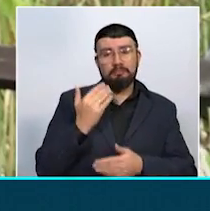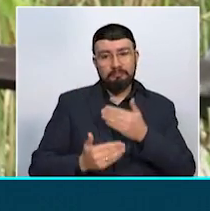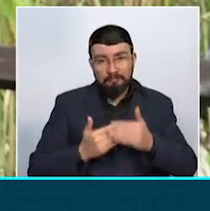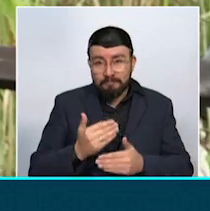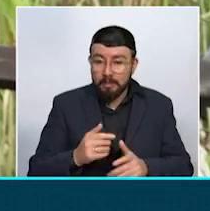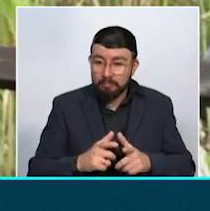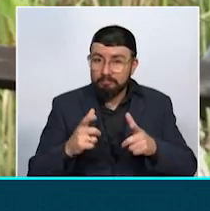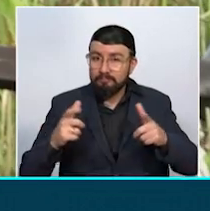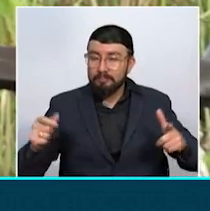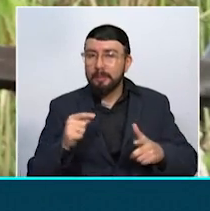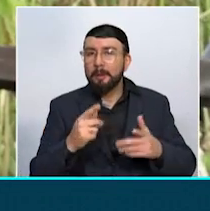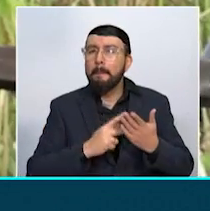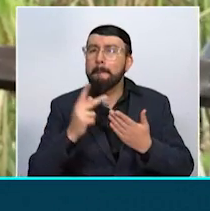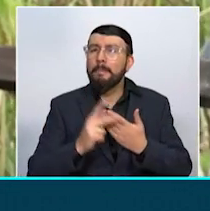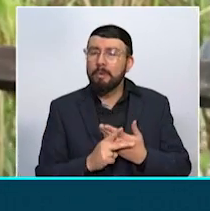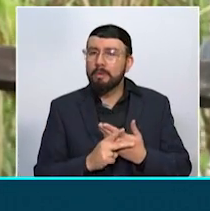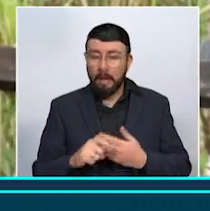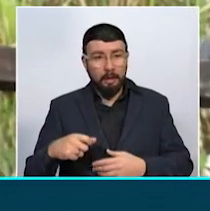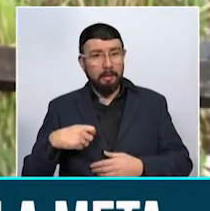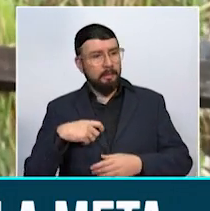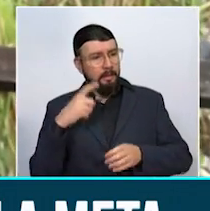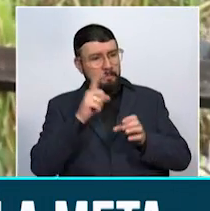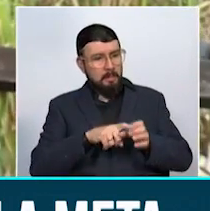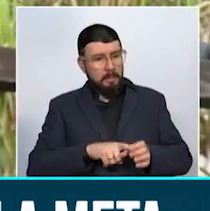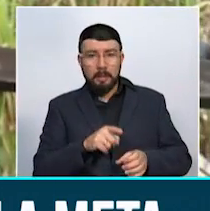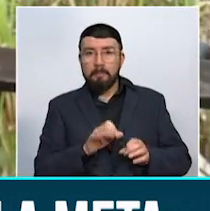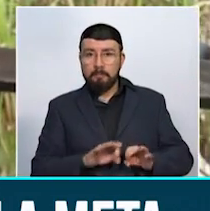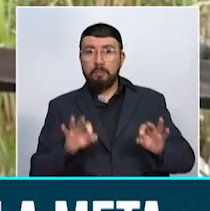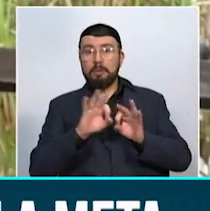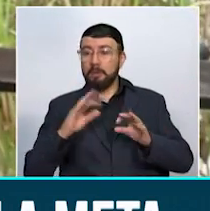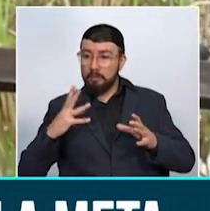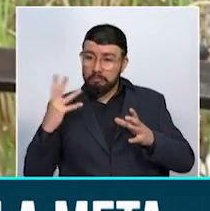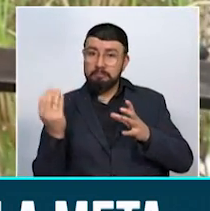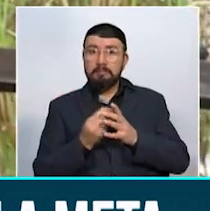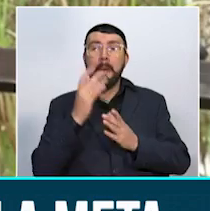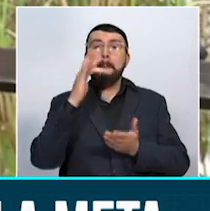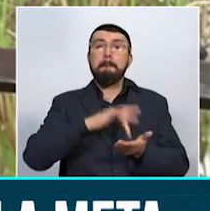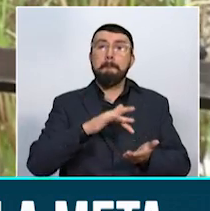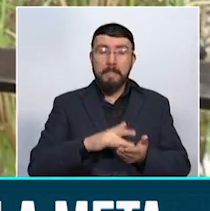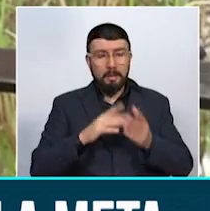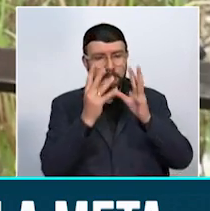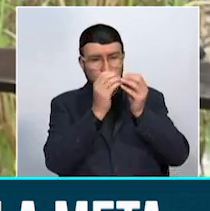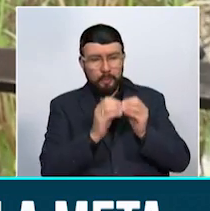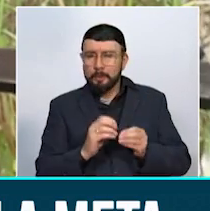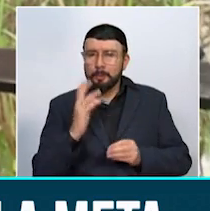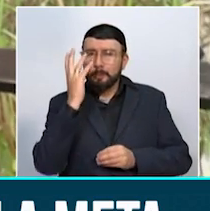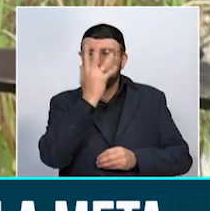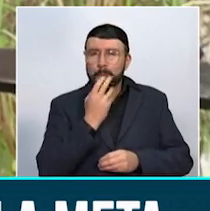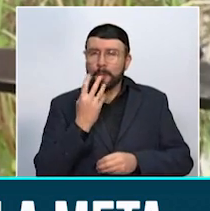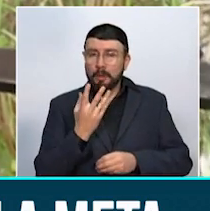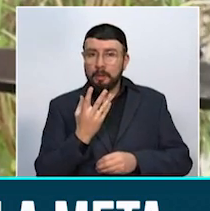que tiene unos componentes muy importantes, es incluyente, participativo y estético. Bajo